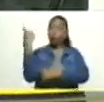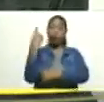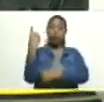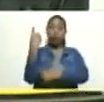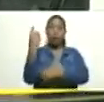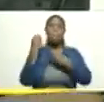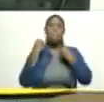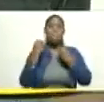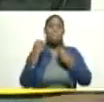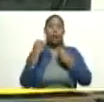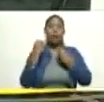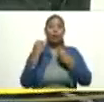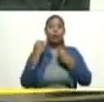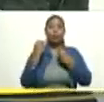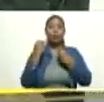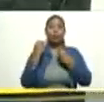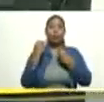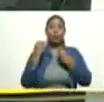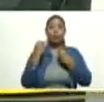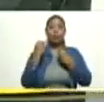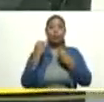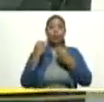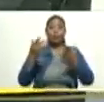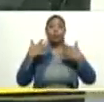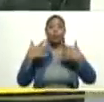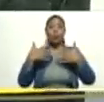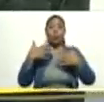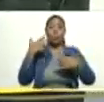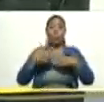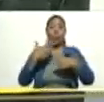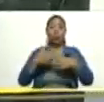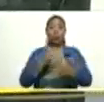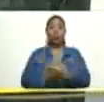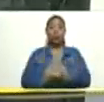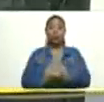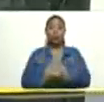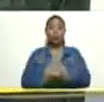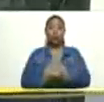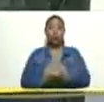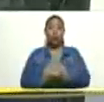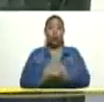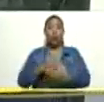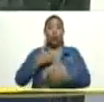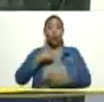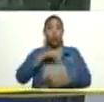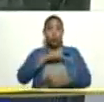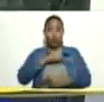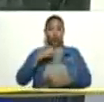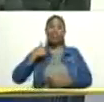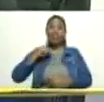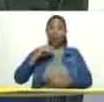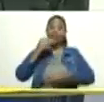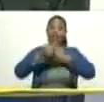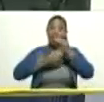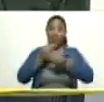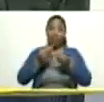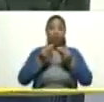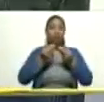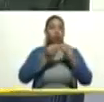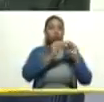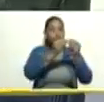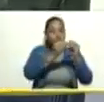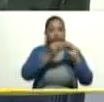para avisar cuando hay valores de precipitación peligrosos. Tenemos que adaptarnos. Usted lo ha dicho muy bien. Si vamos